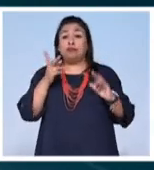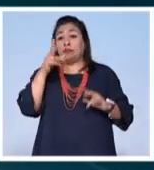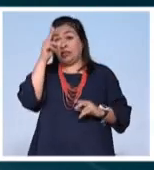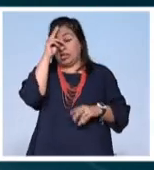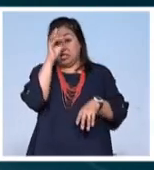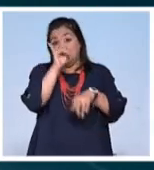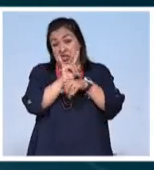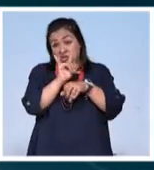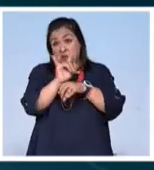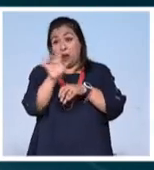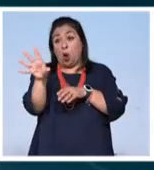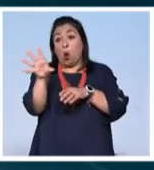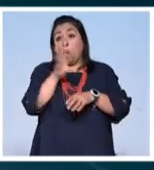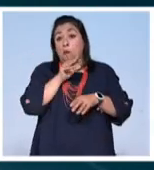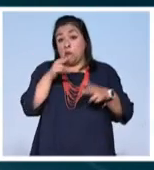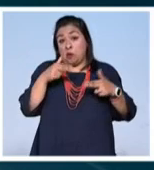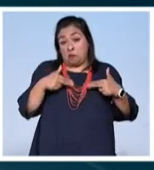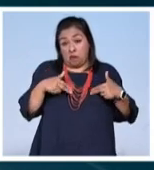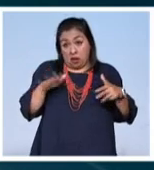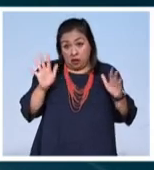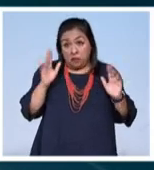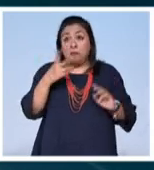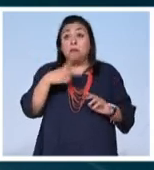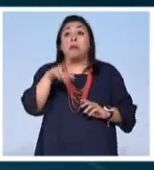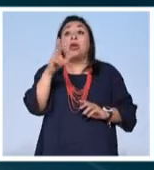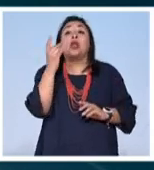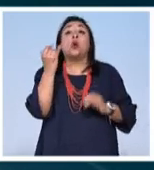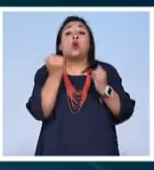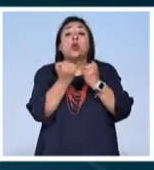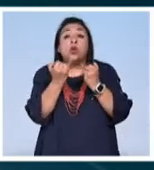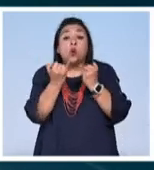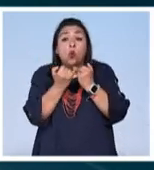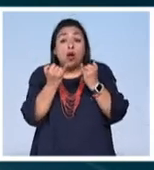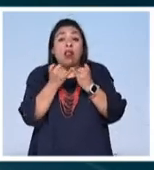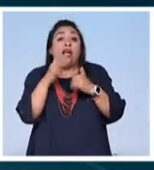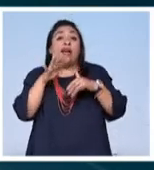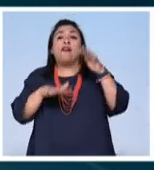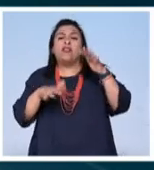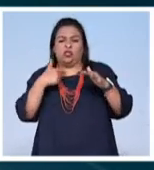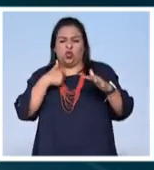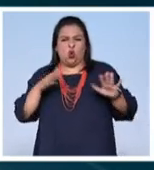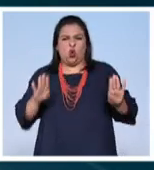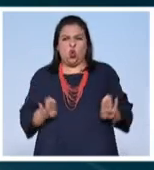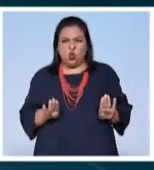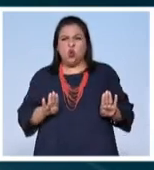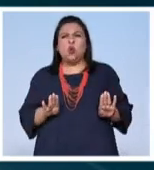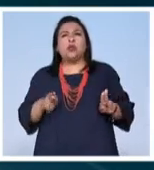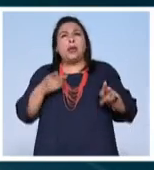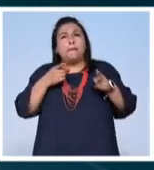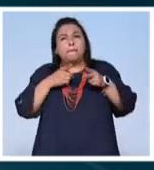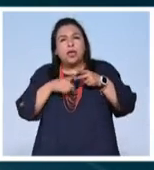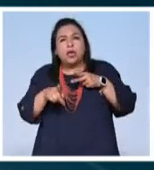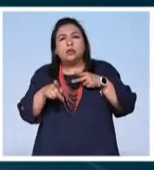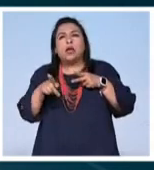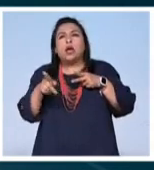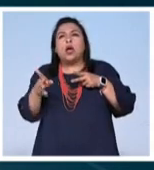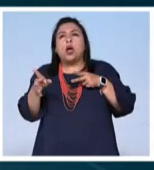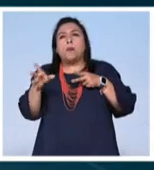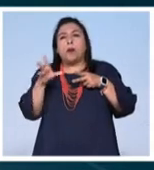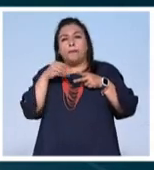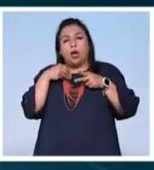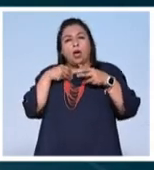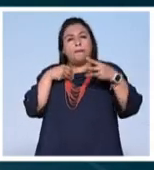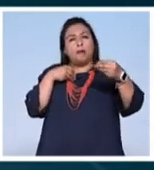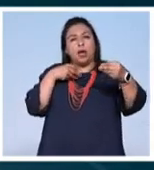inteligencia artificial imita a los humanos pero también es cierto que a veces nuestras conductas empiezan a ser moldeadas